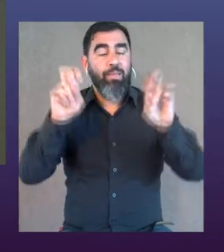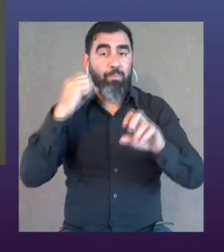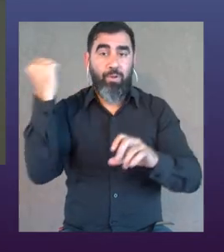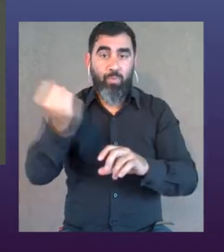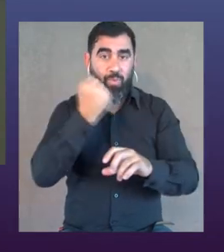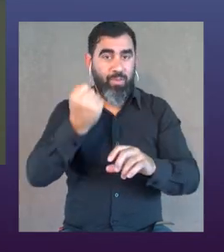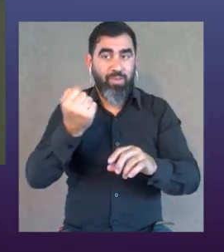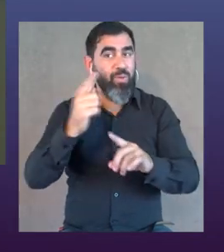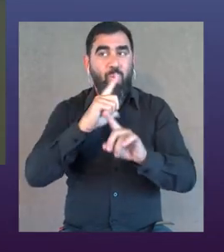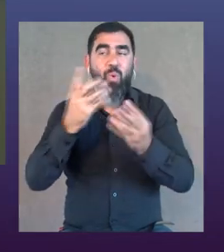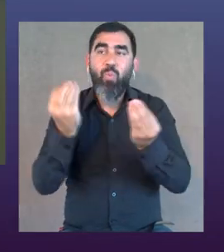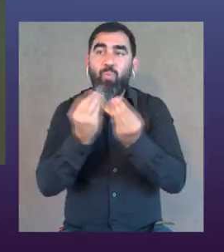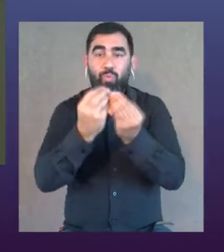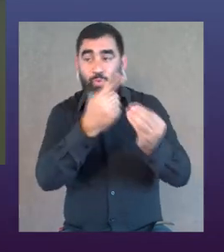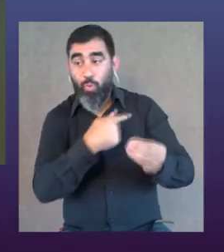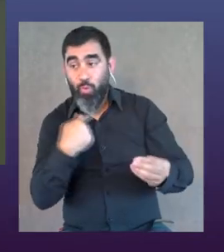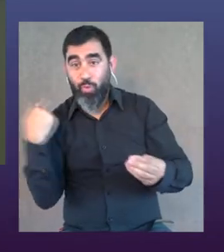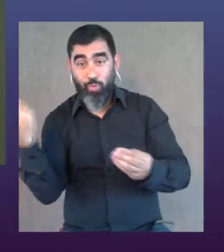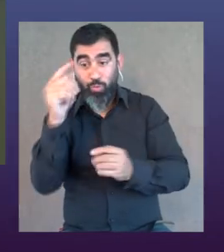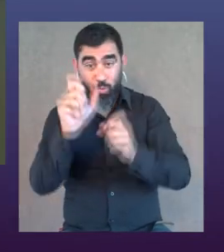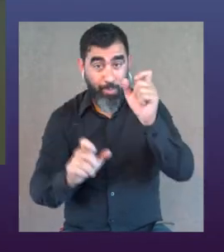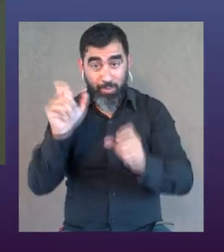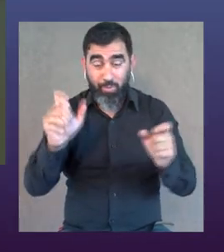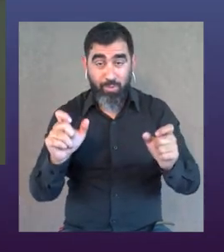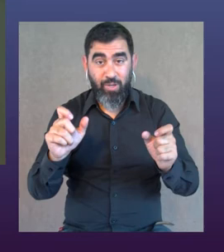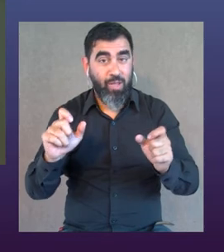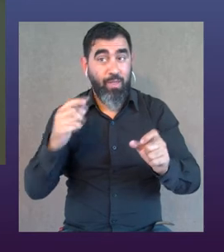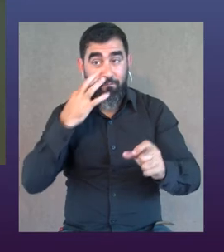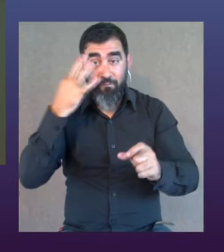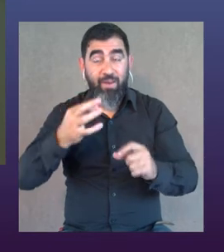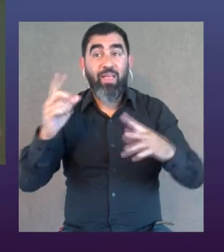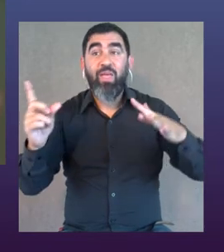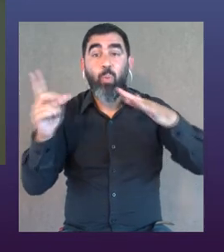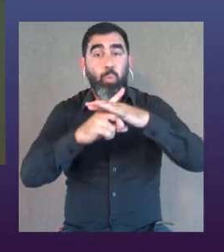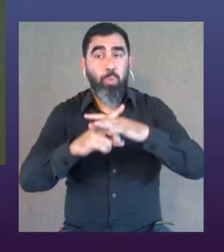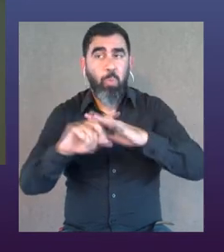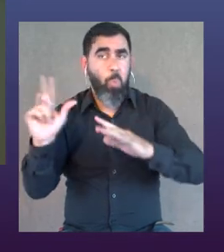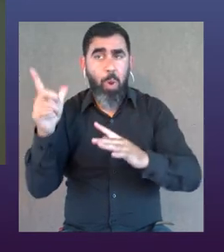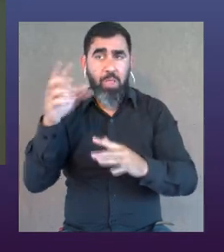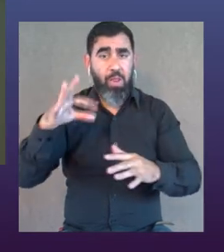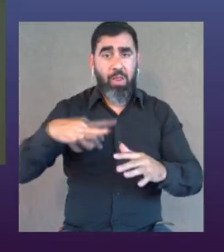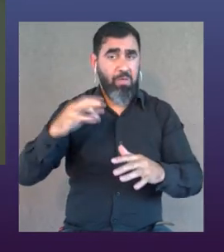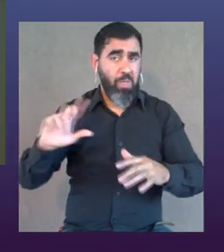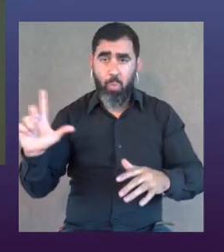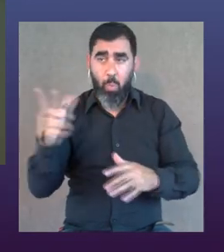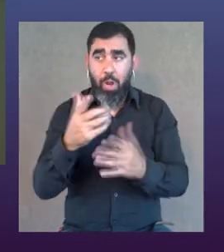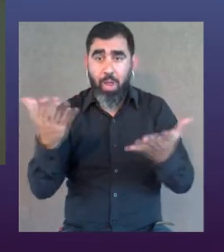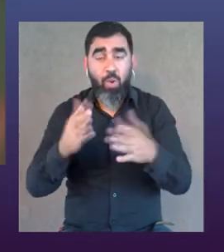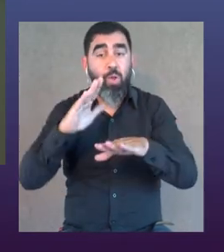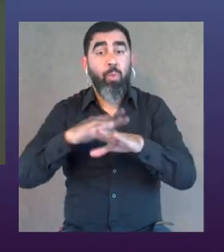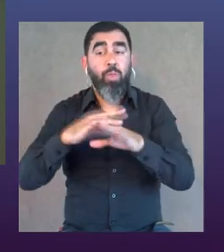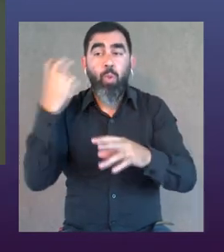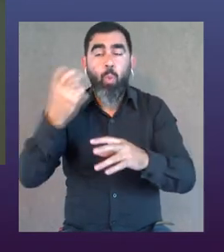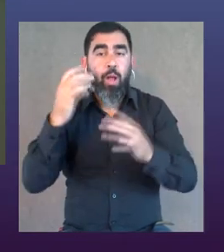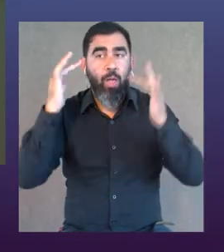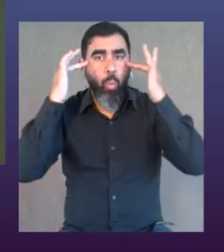principales temas, no estamos, para muchos de nosotros, para muchas de las personas, la variable inclusión no es una variable. No es una